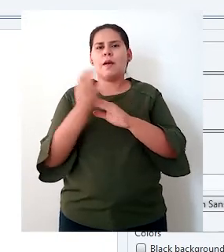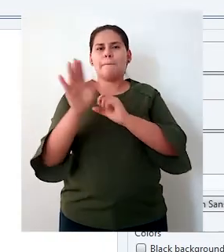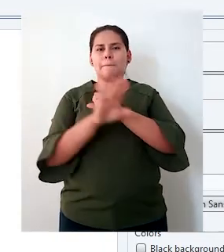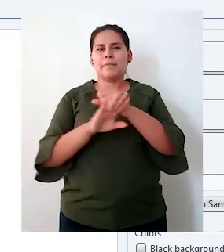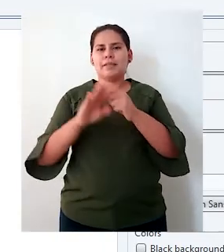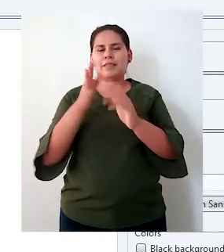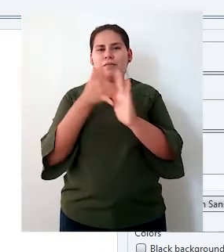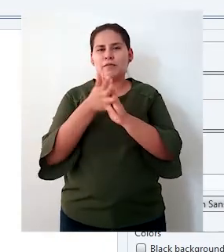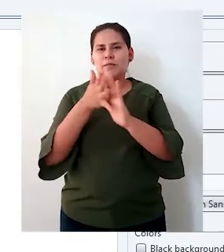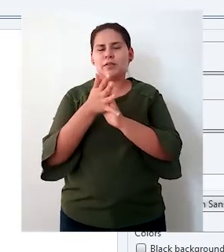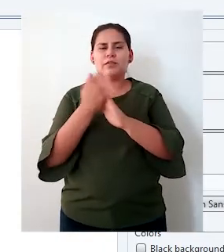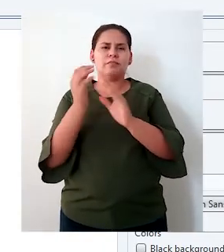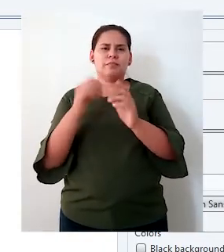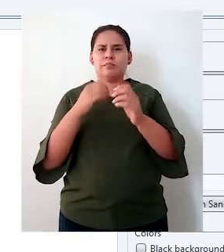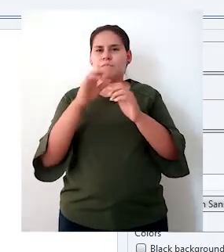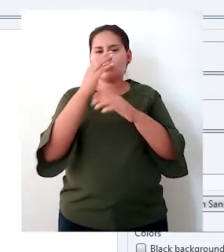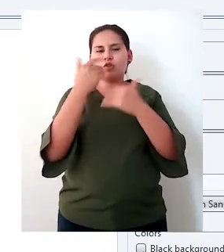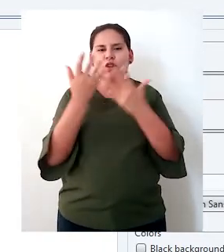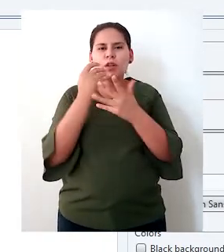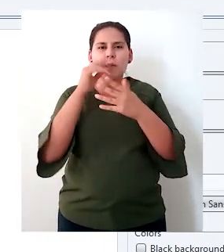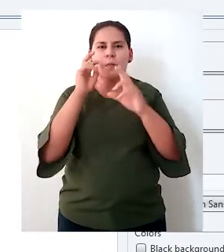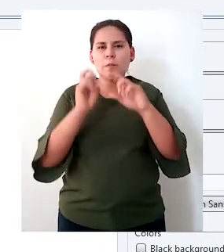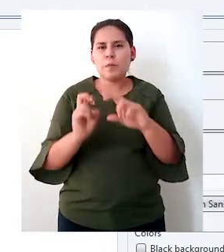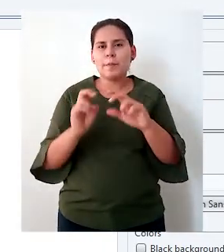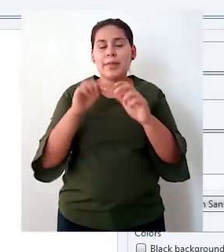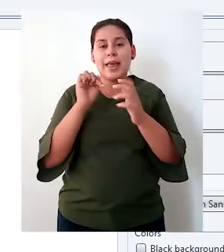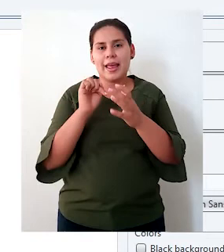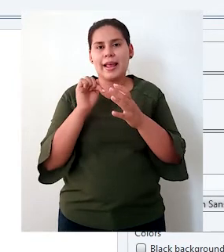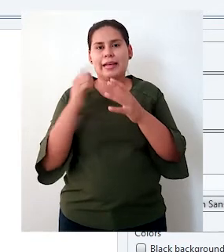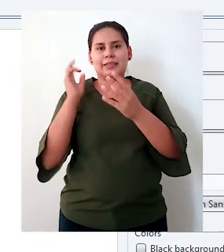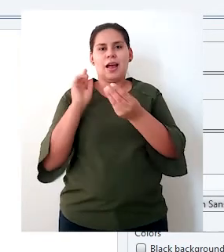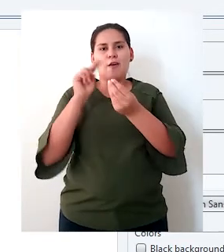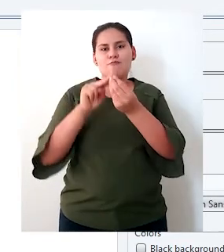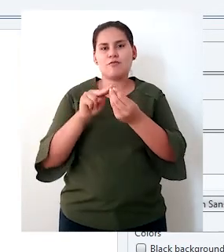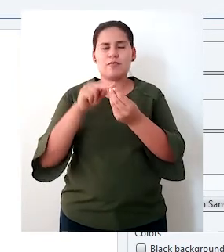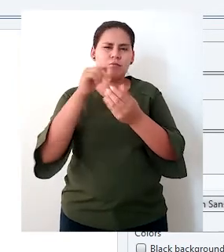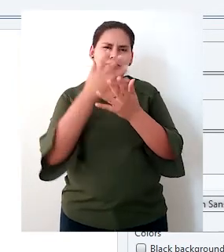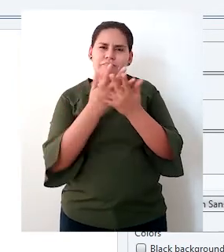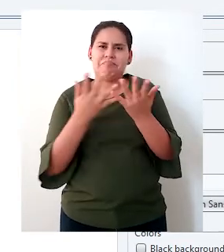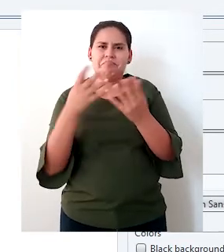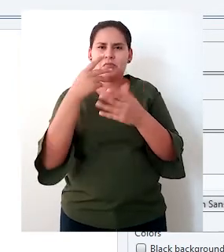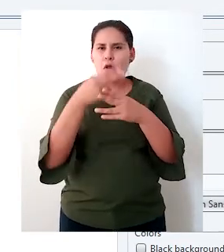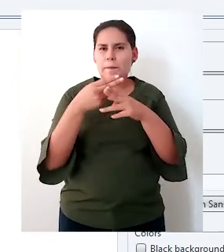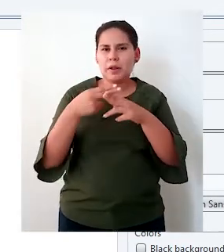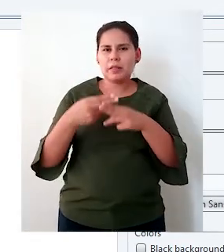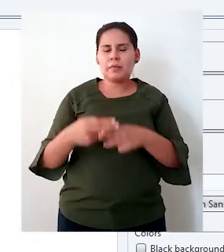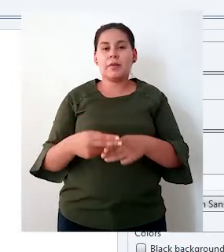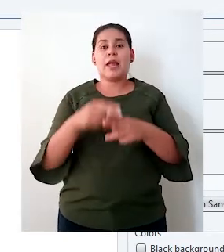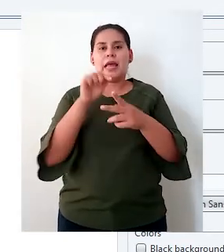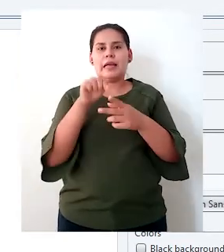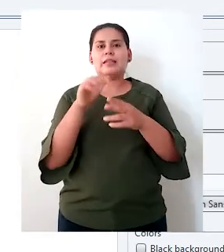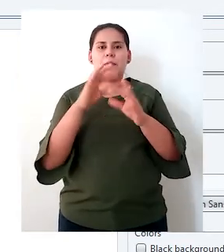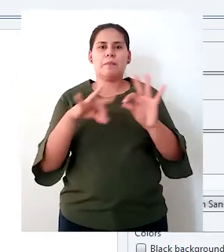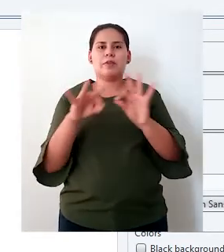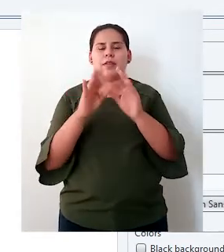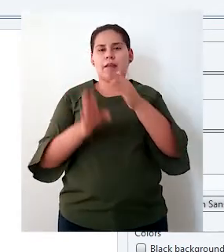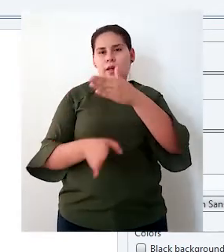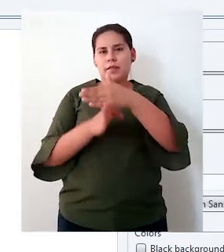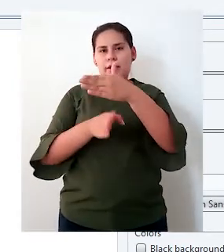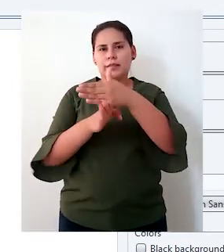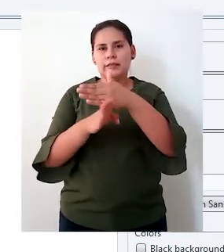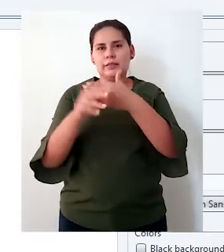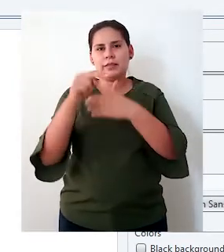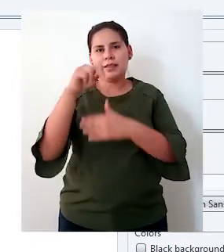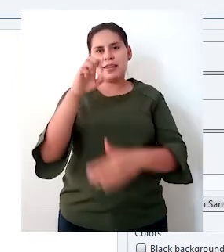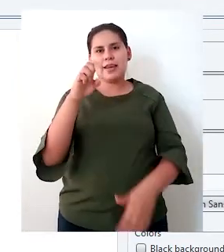de datos bibliográficas. Entonces, seleccionamos la primera opción y hacemos clic en el botón de Next. Aquí